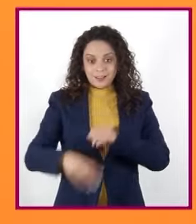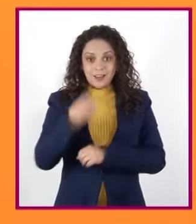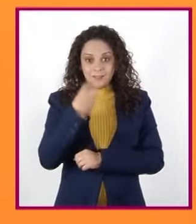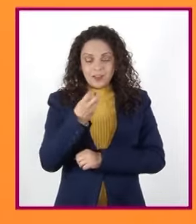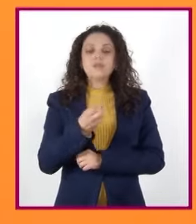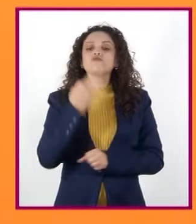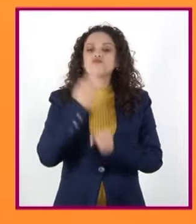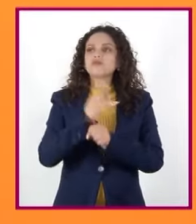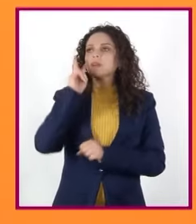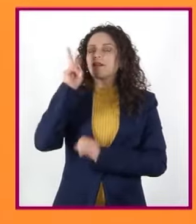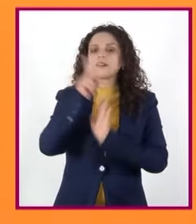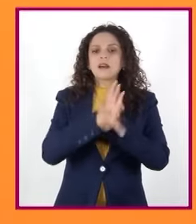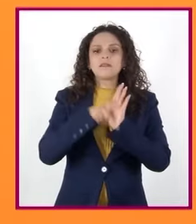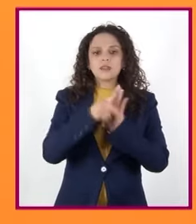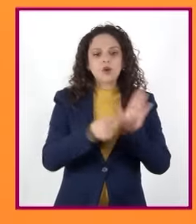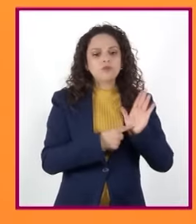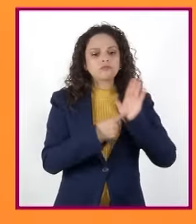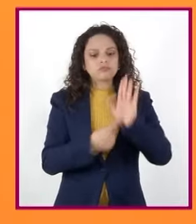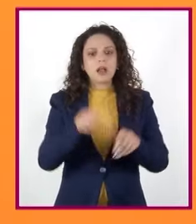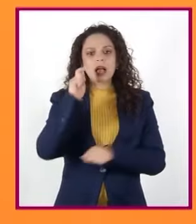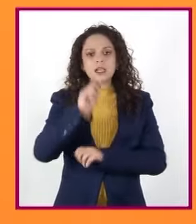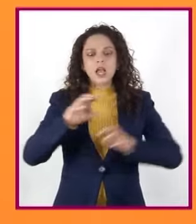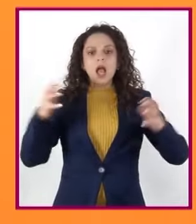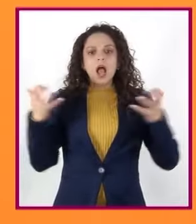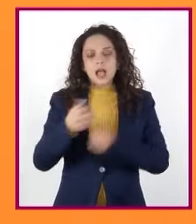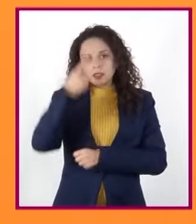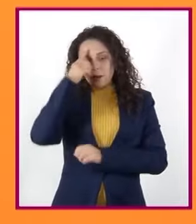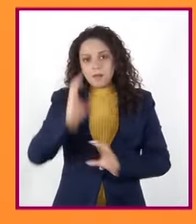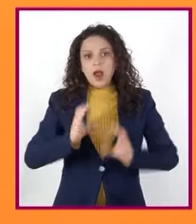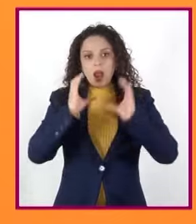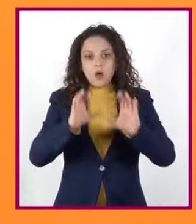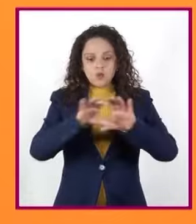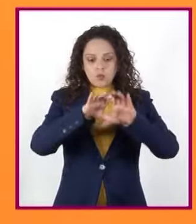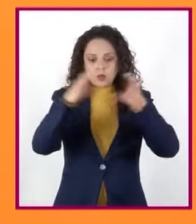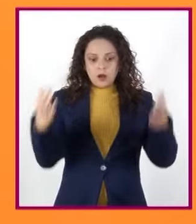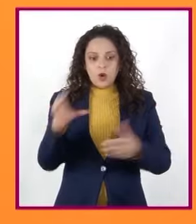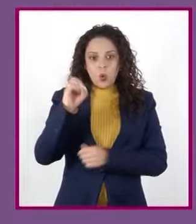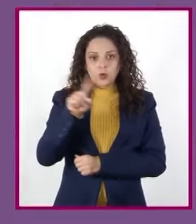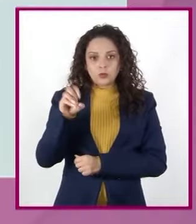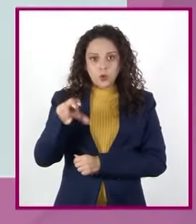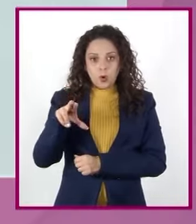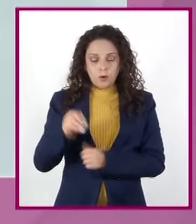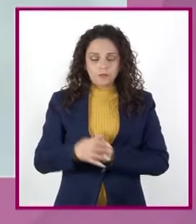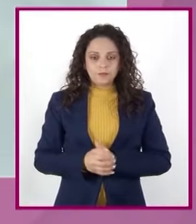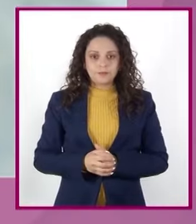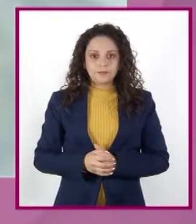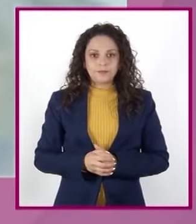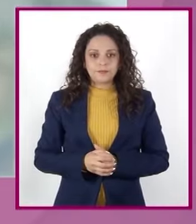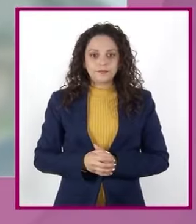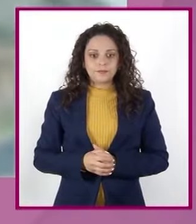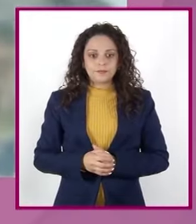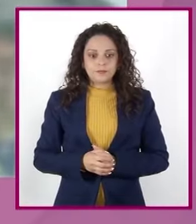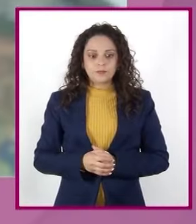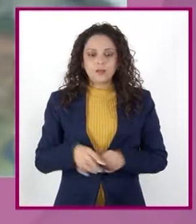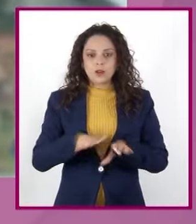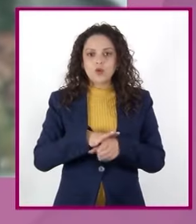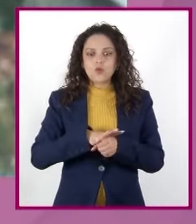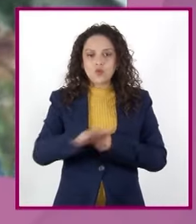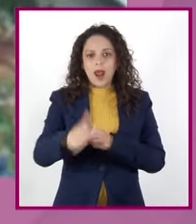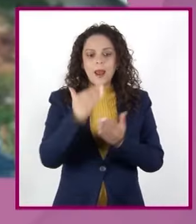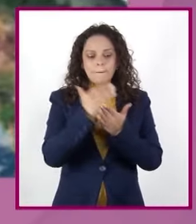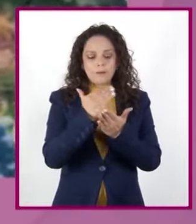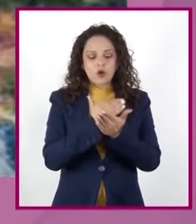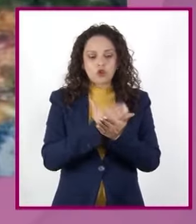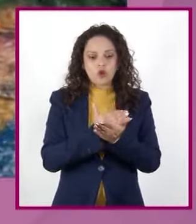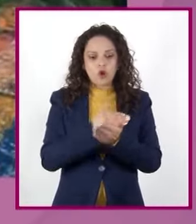muestra lo que se ha hecho en las últimas décadas por cuidar la capa de ozono El Protocolo de Montreal en